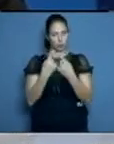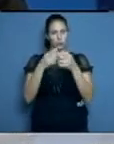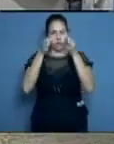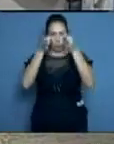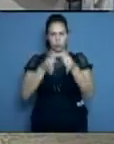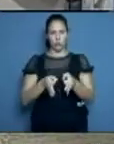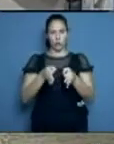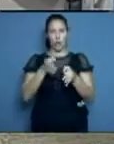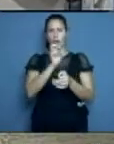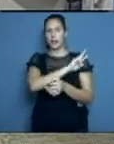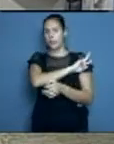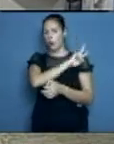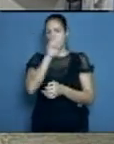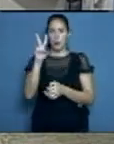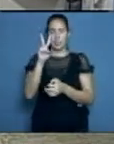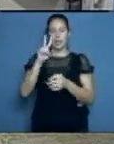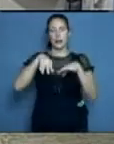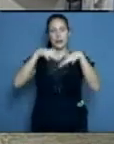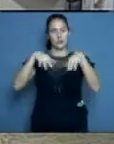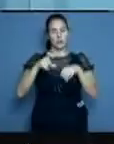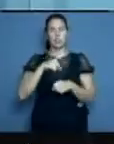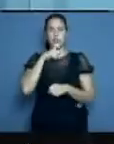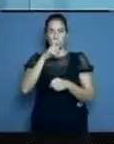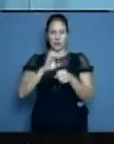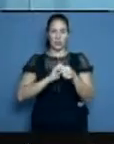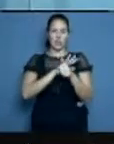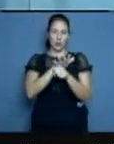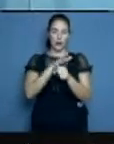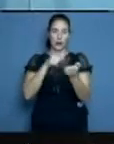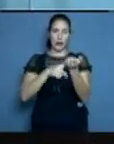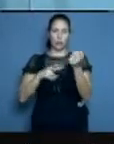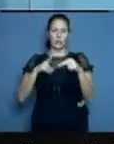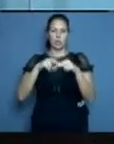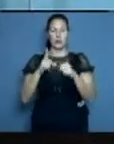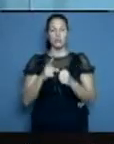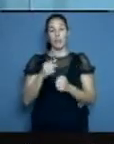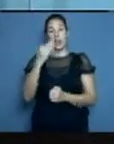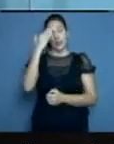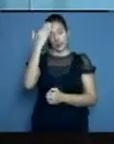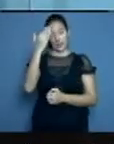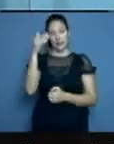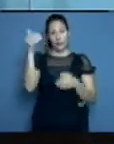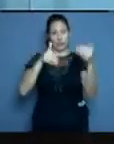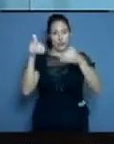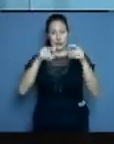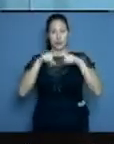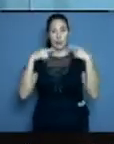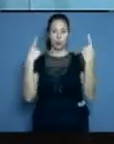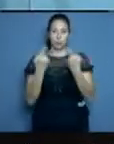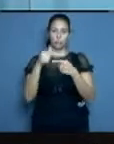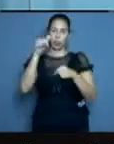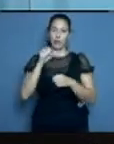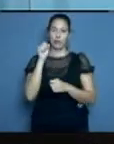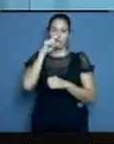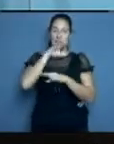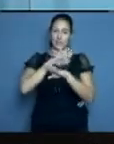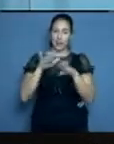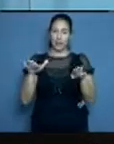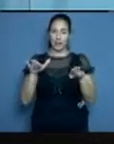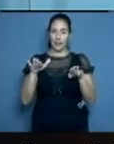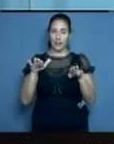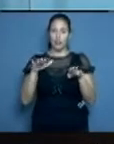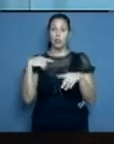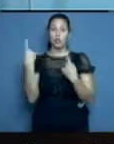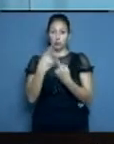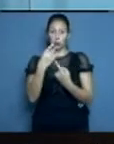COVID-19 en Oquín. Gracias a ustedes por estar con nosotros, por informar a nuestro pueblo. Nos estamos despidiendo. Nosotros estamos en